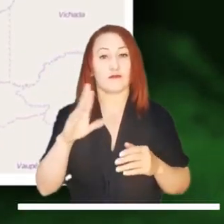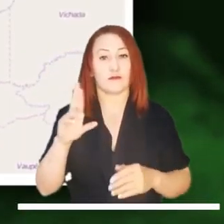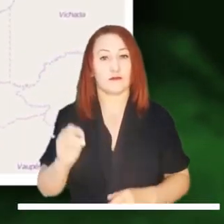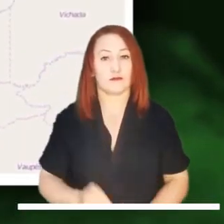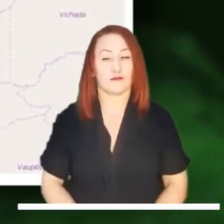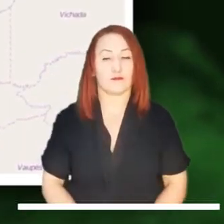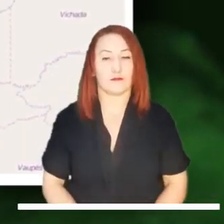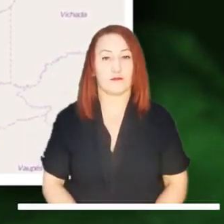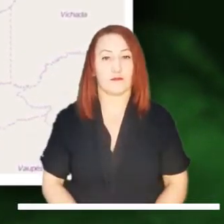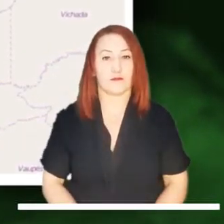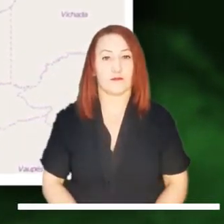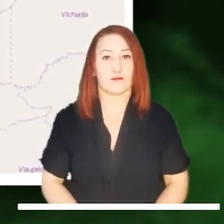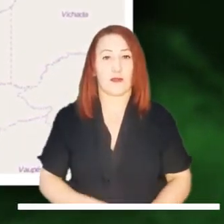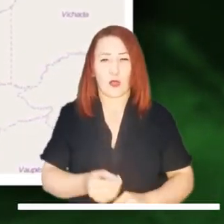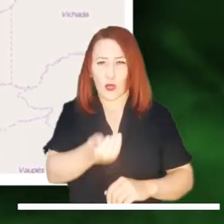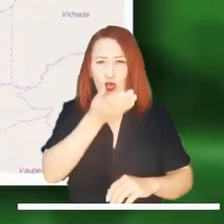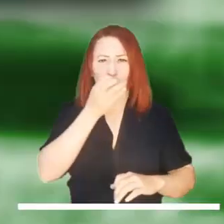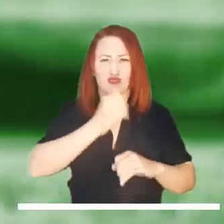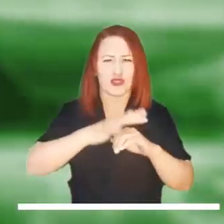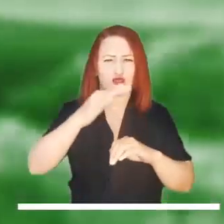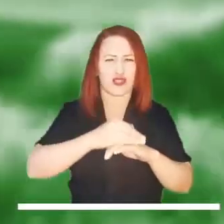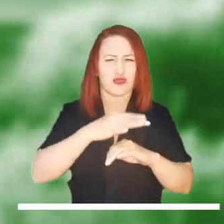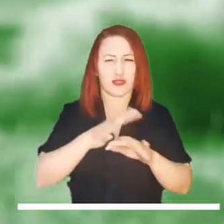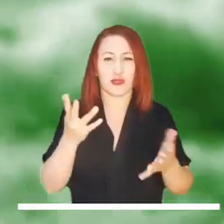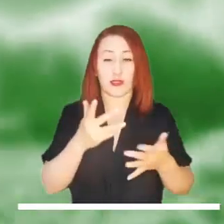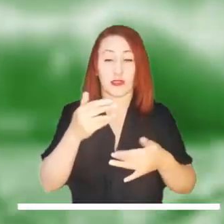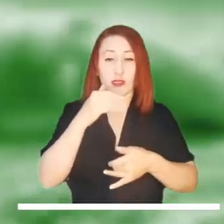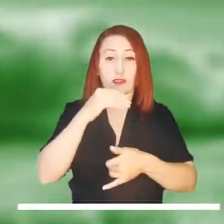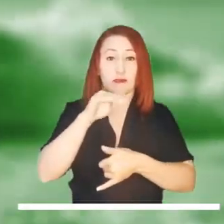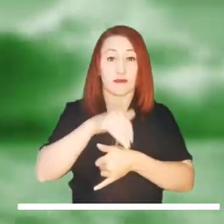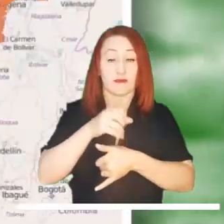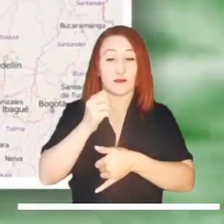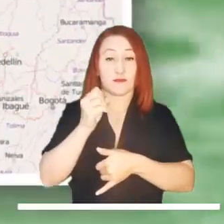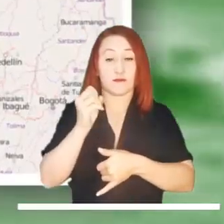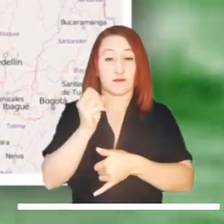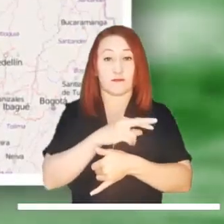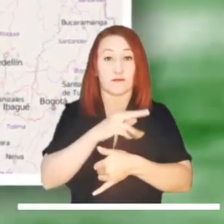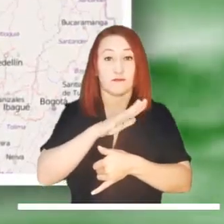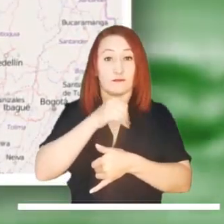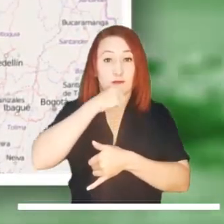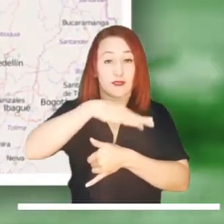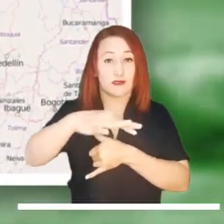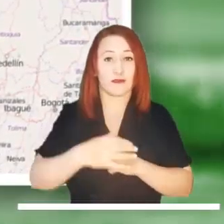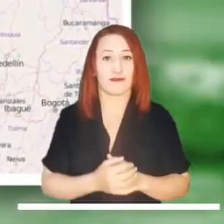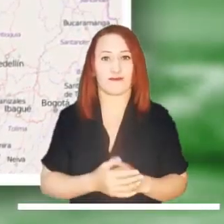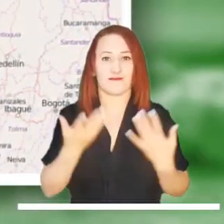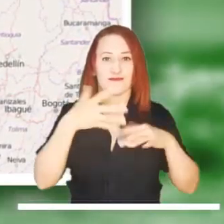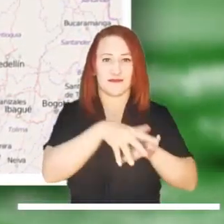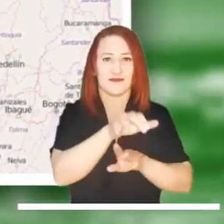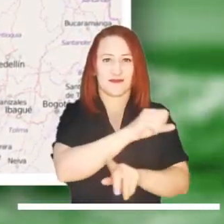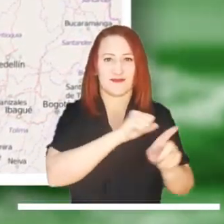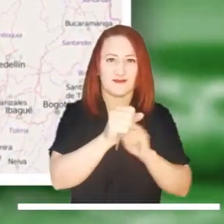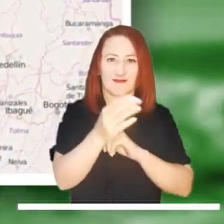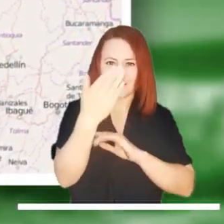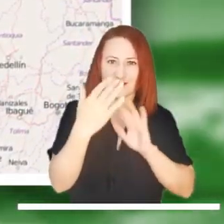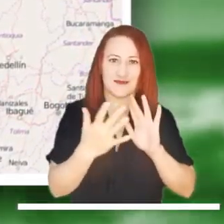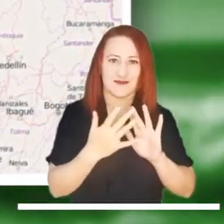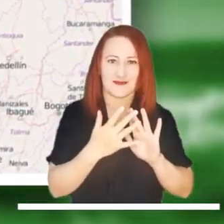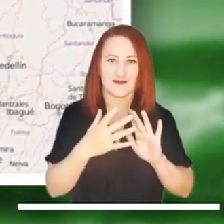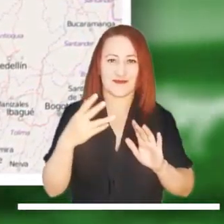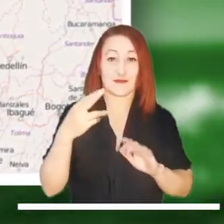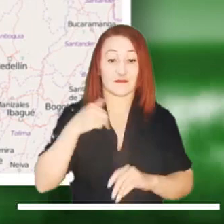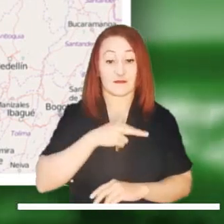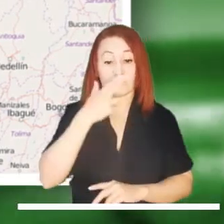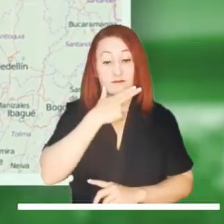probabilidad de ocurrencia de deslizamientos de tierra en zonas inestables de Risaralda. Viento y oleaje en el centro y oriente del mar Caribe